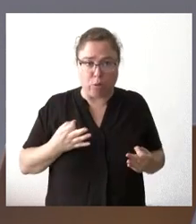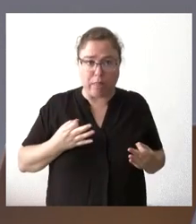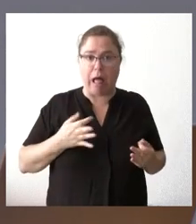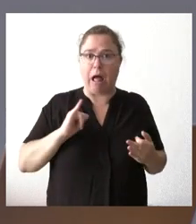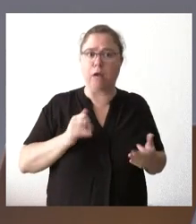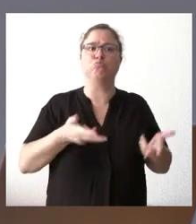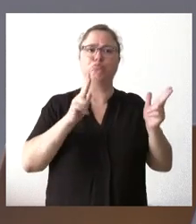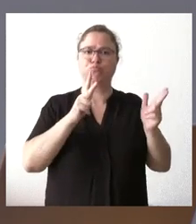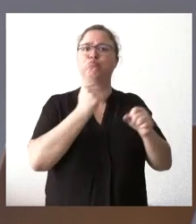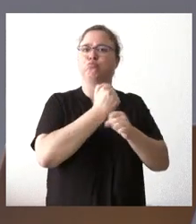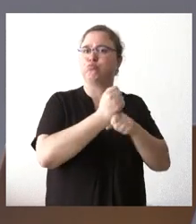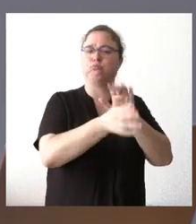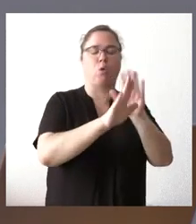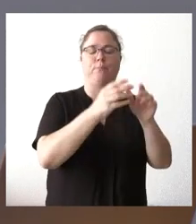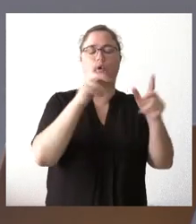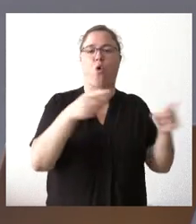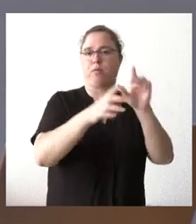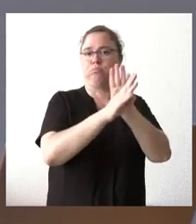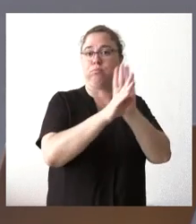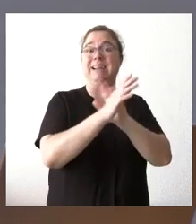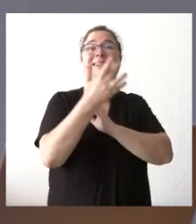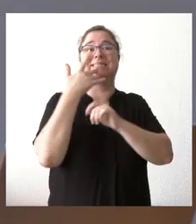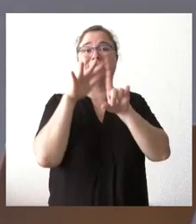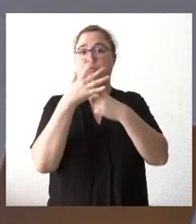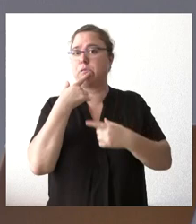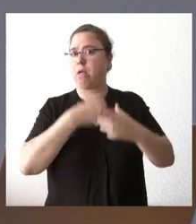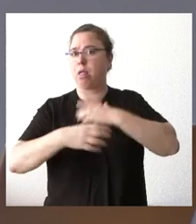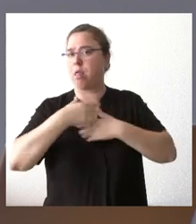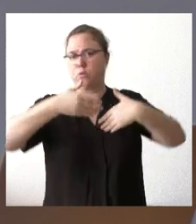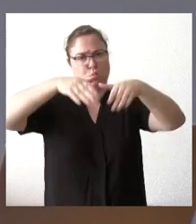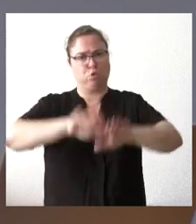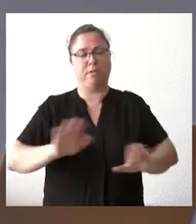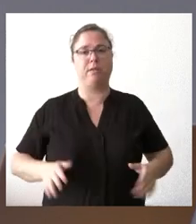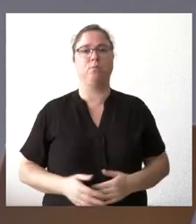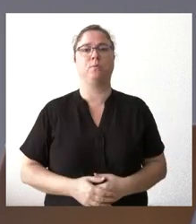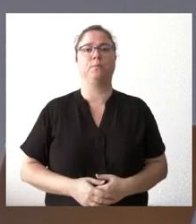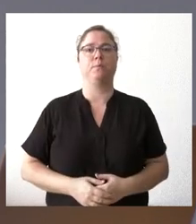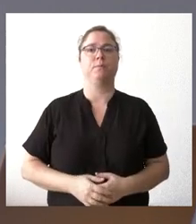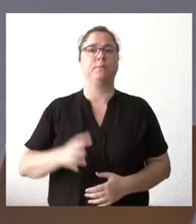Si hay circunstancias que abonan a que no es así, se suspenderá. Quería preguntarle también…